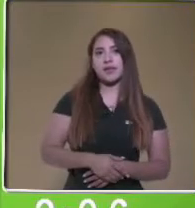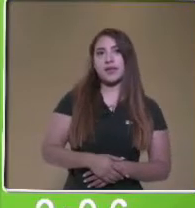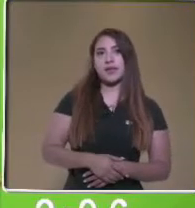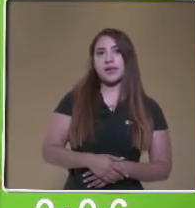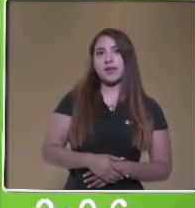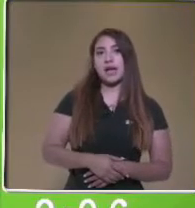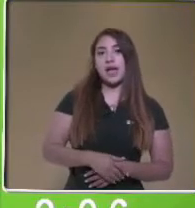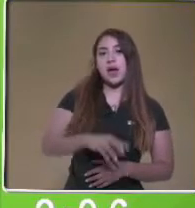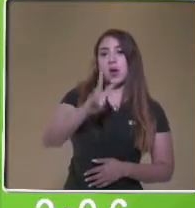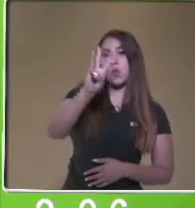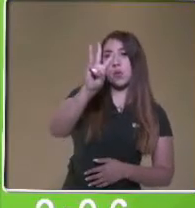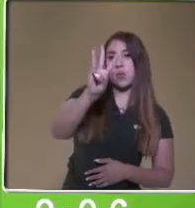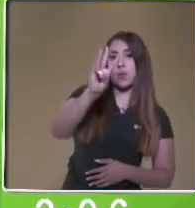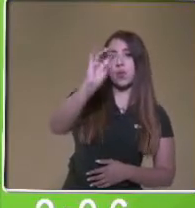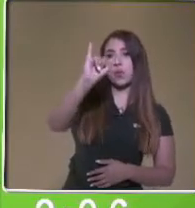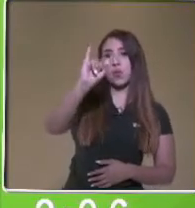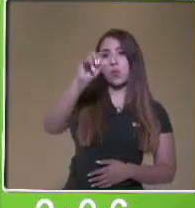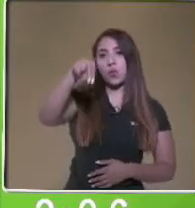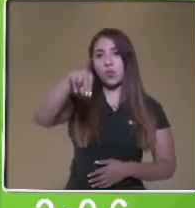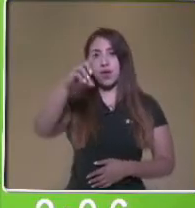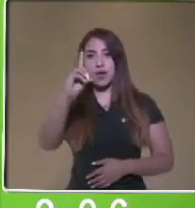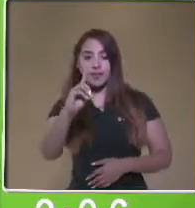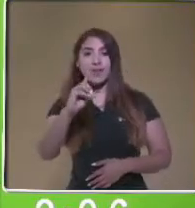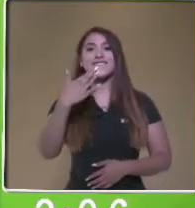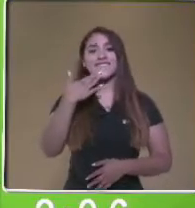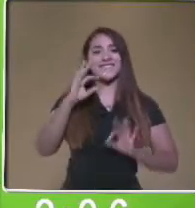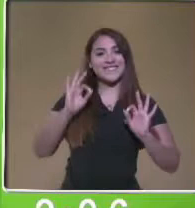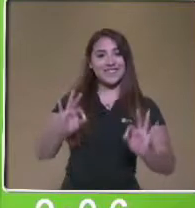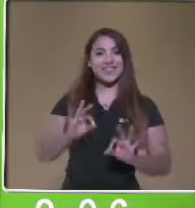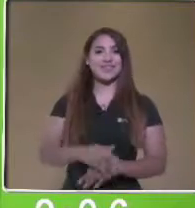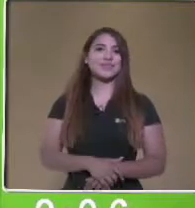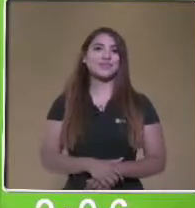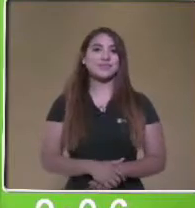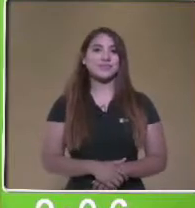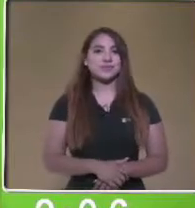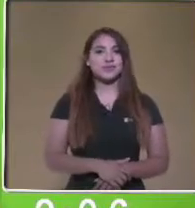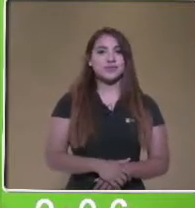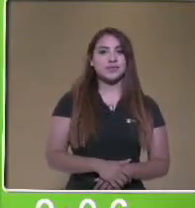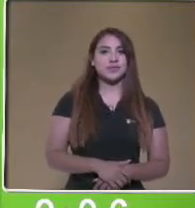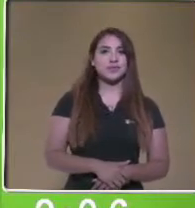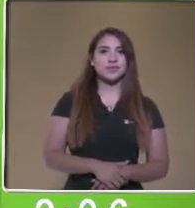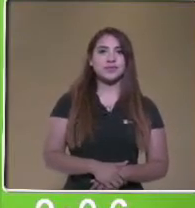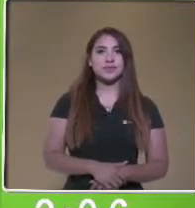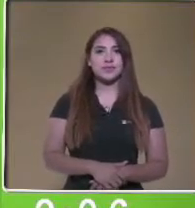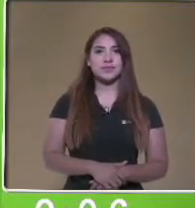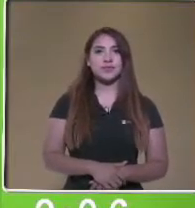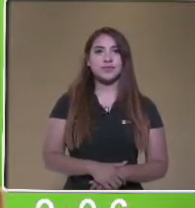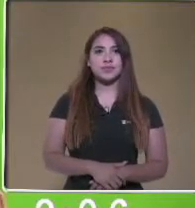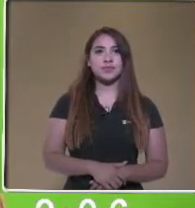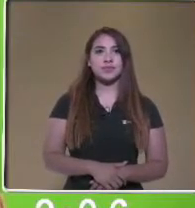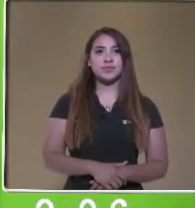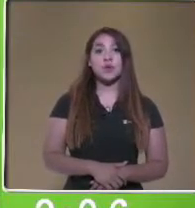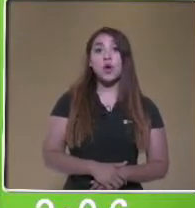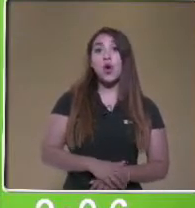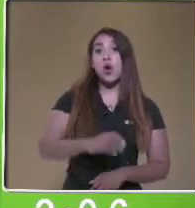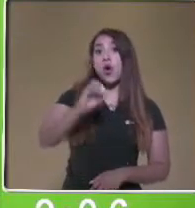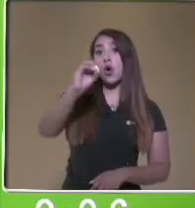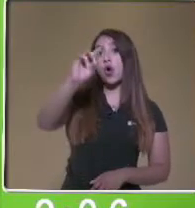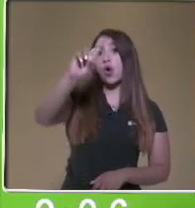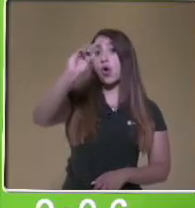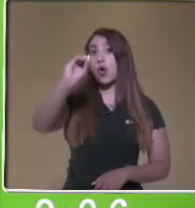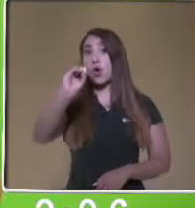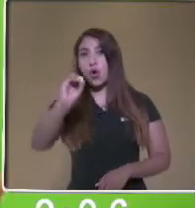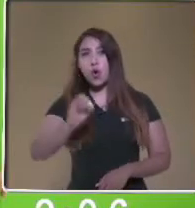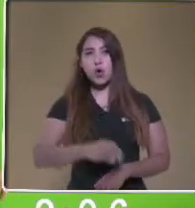inglés. Wind. Muy bien. El siguiente recurso natural que tenemos es oro. En